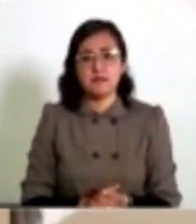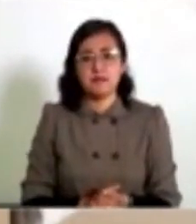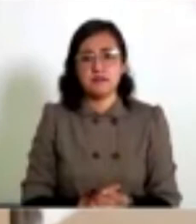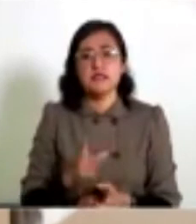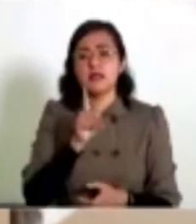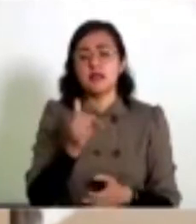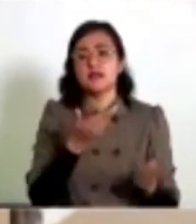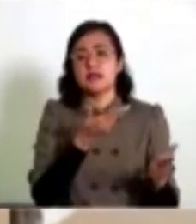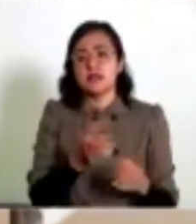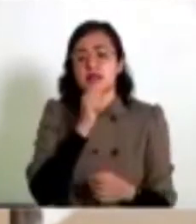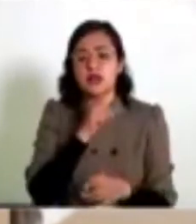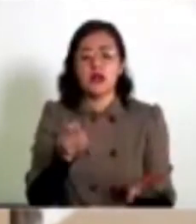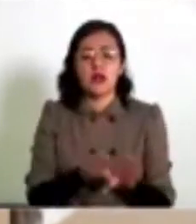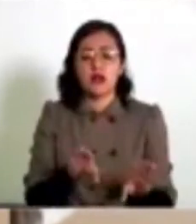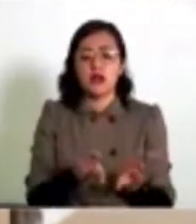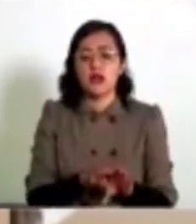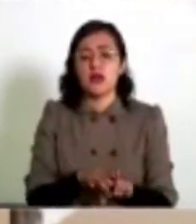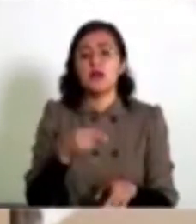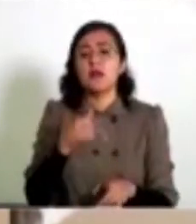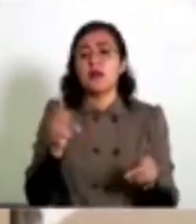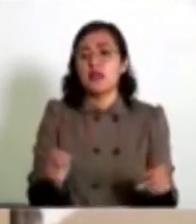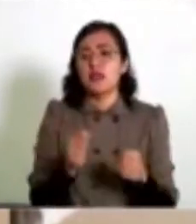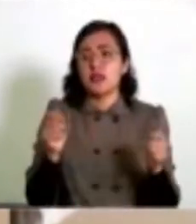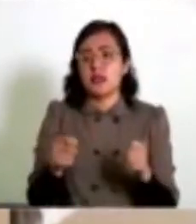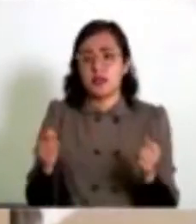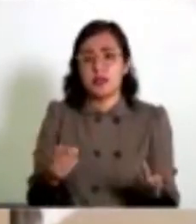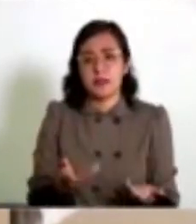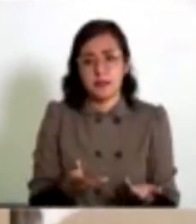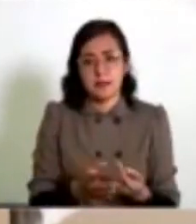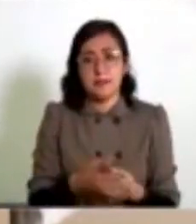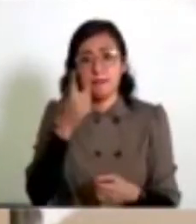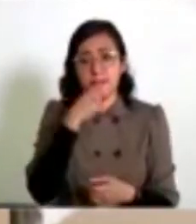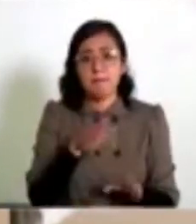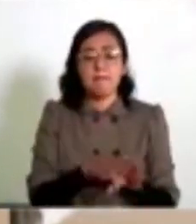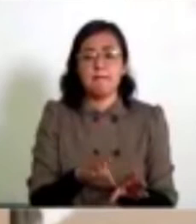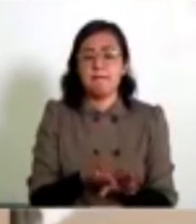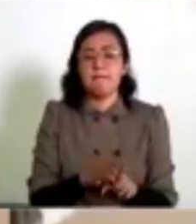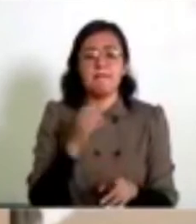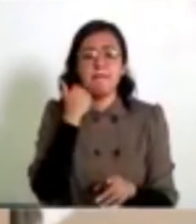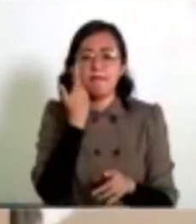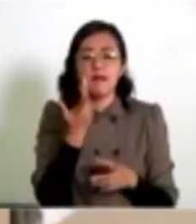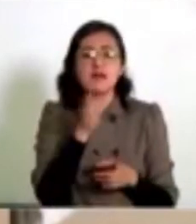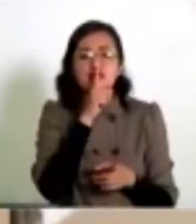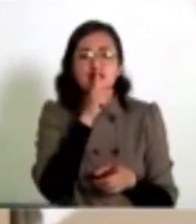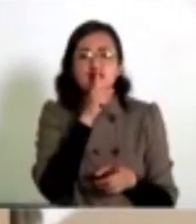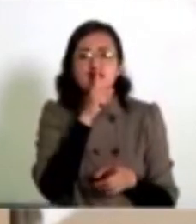llegaba el gobierno y les llenaba su tiendita. Para manipular la voluntad ciudadana,